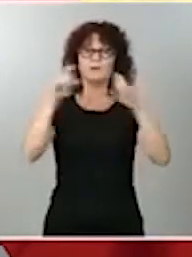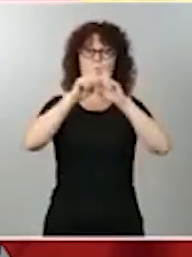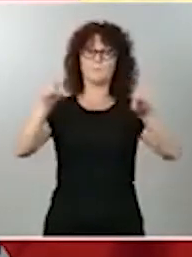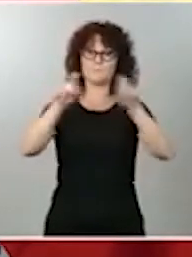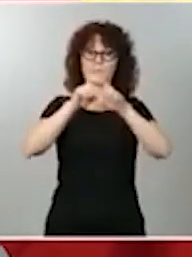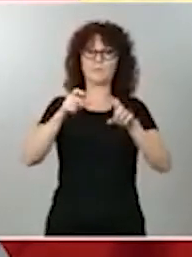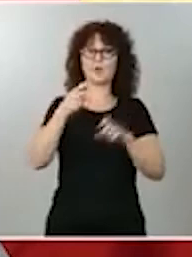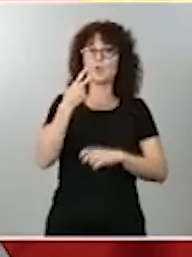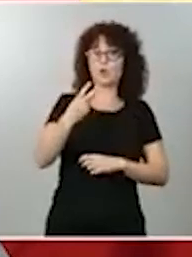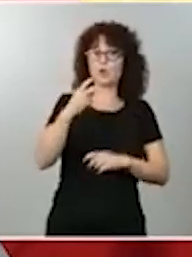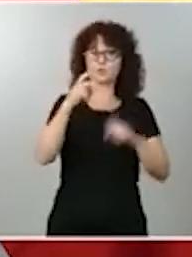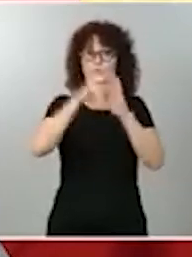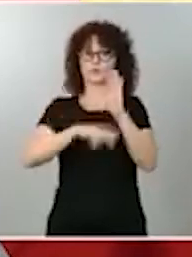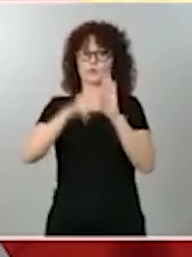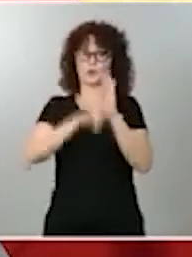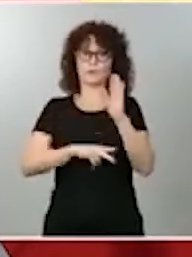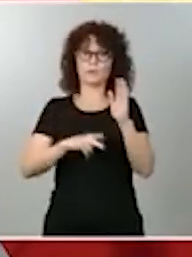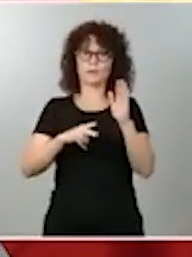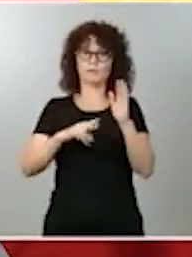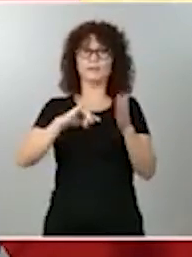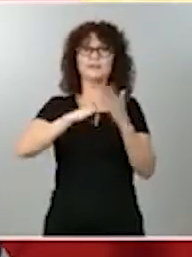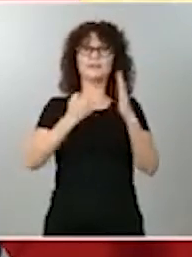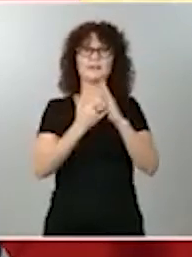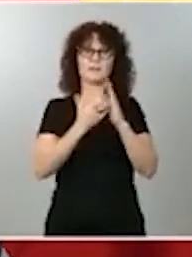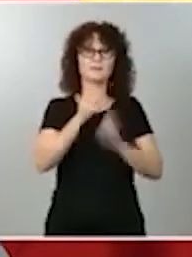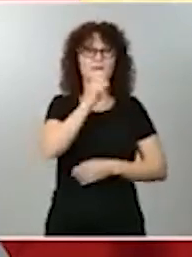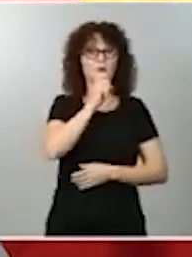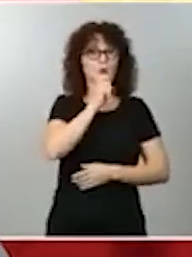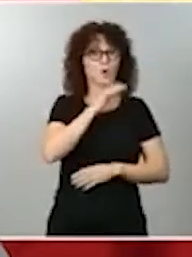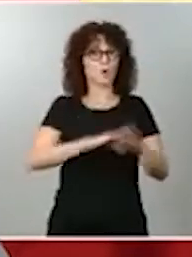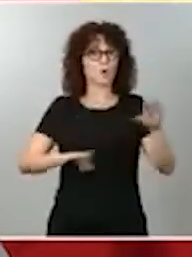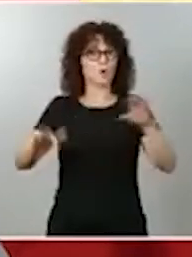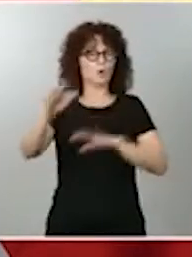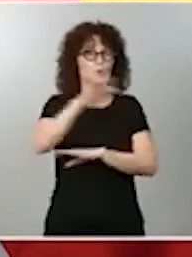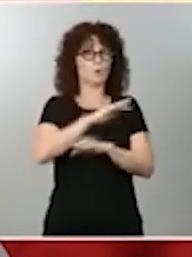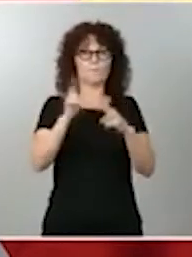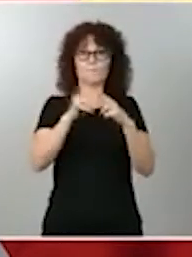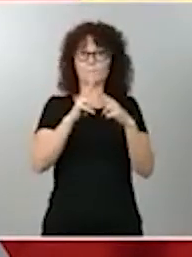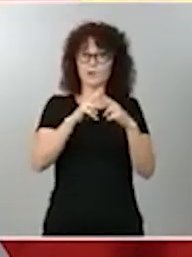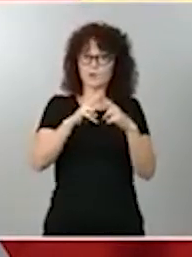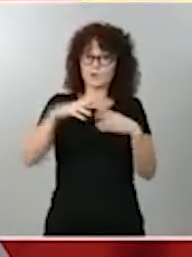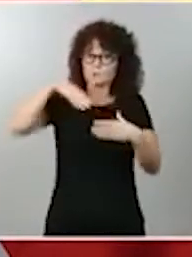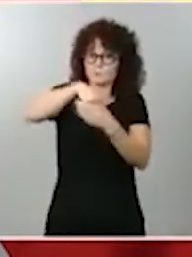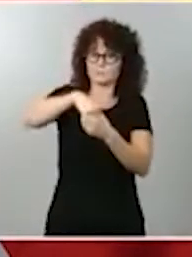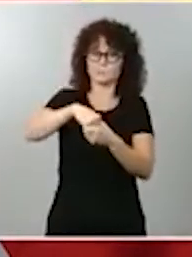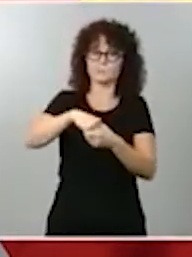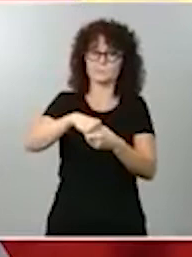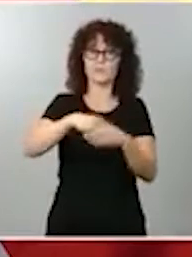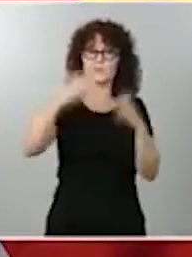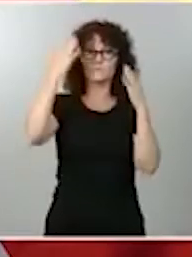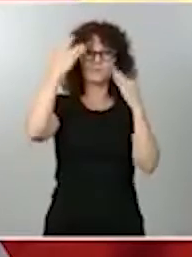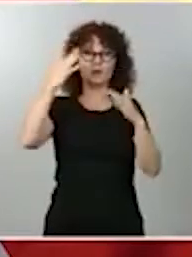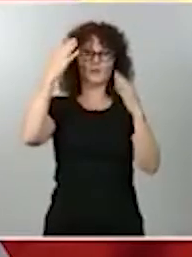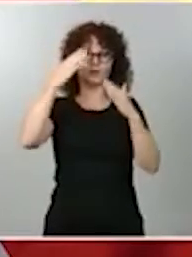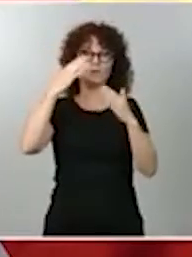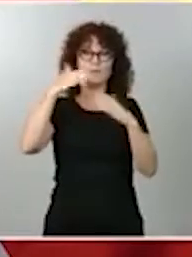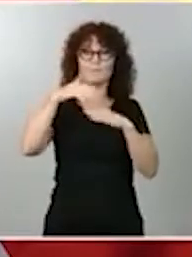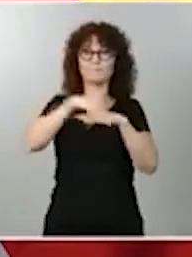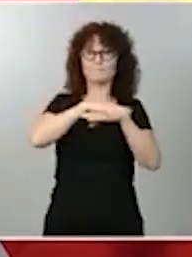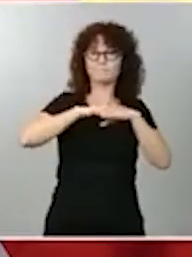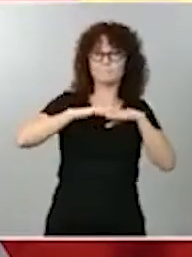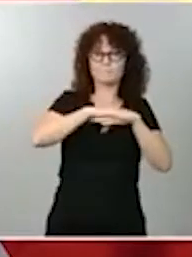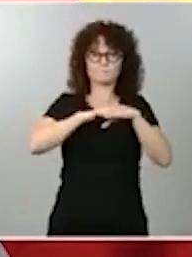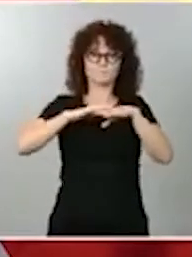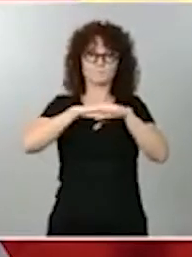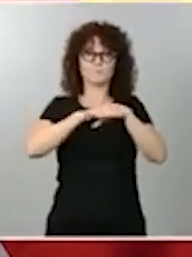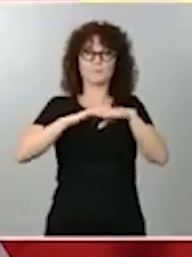muy complicadas técnicamente, pero que justamente se meten en la filosofía y en todo el